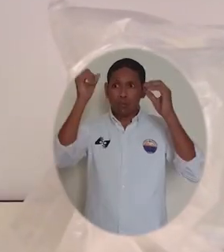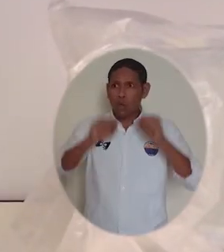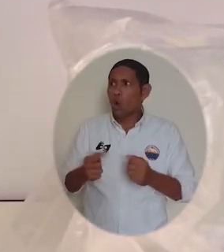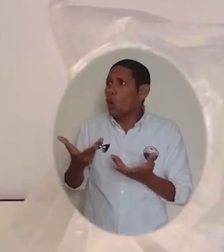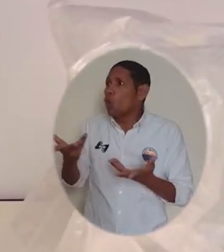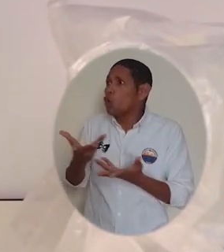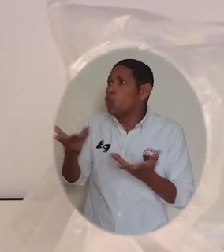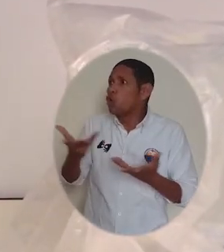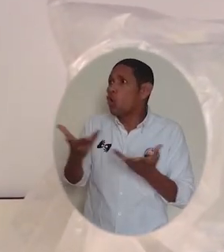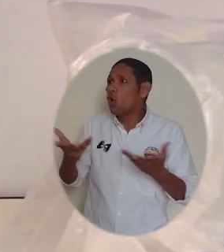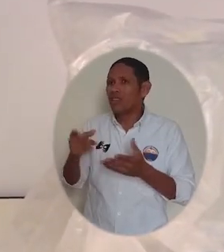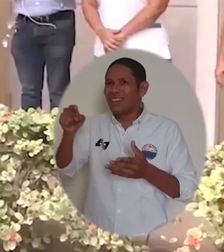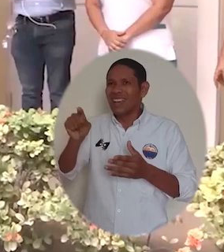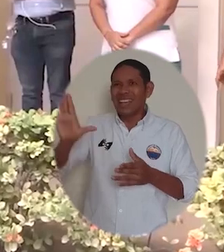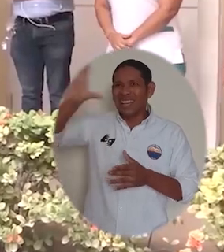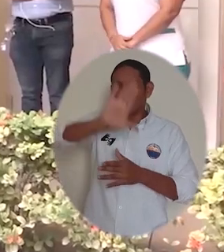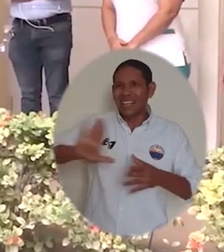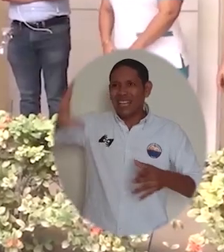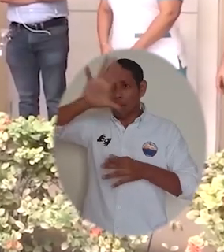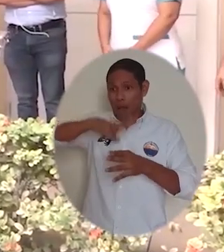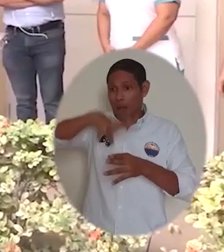focalizarlos en el departamento.